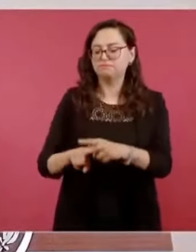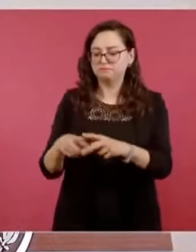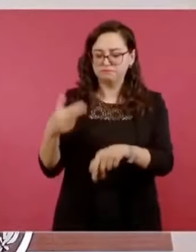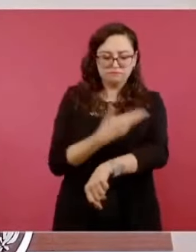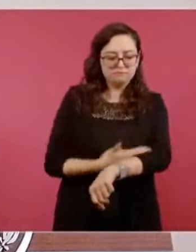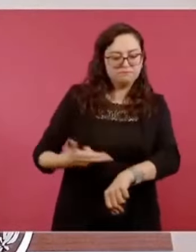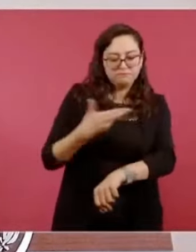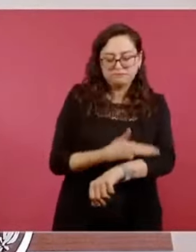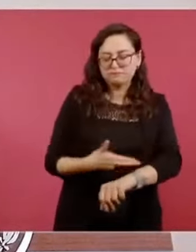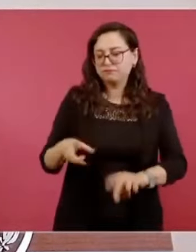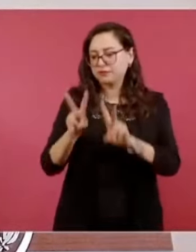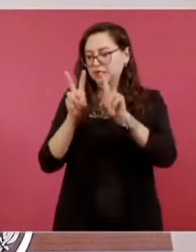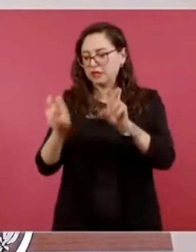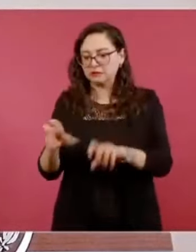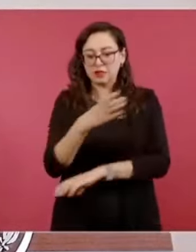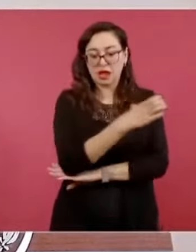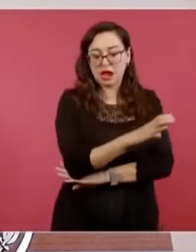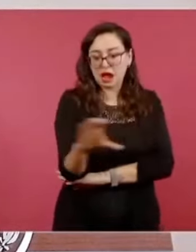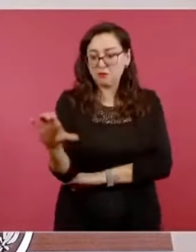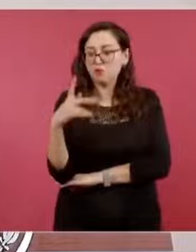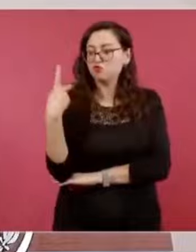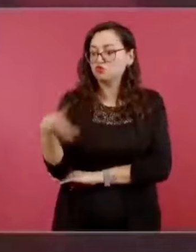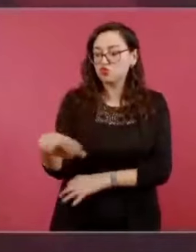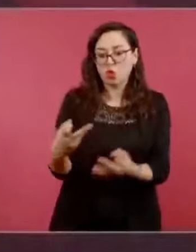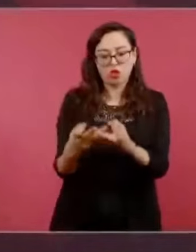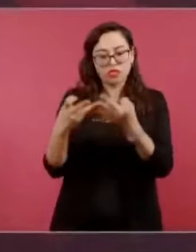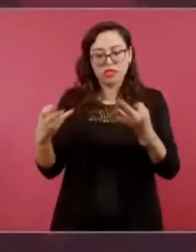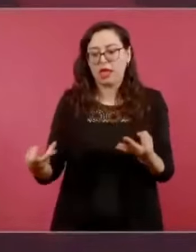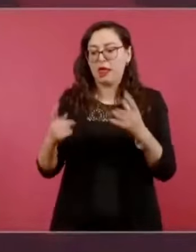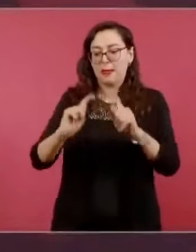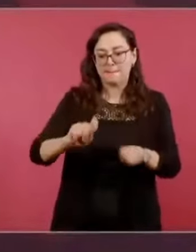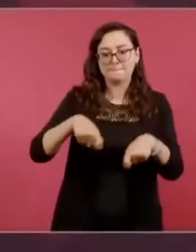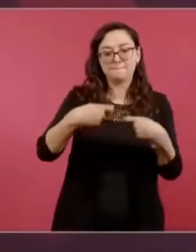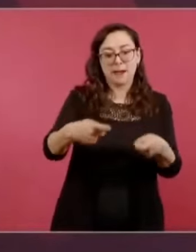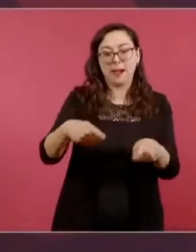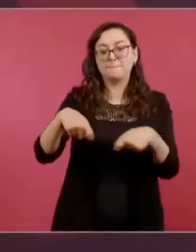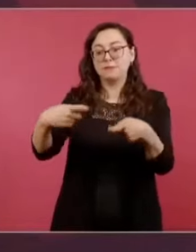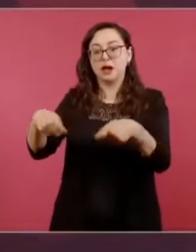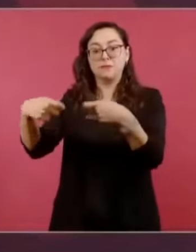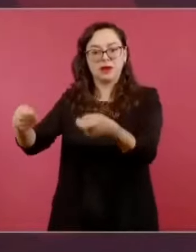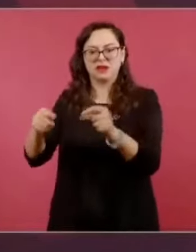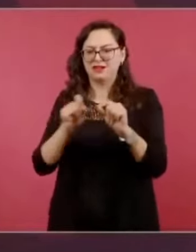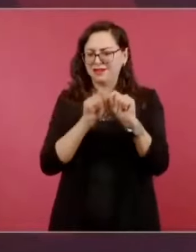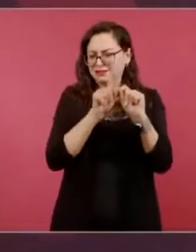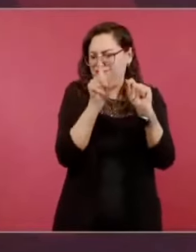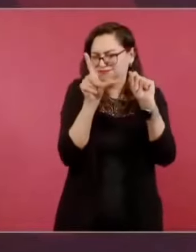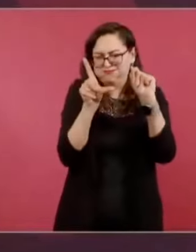Los campesinos se movilizaron en todo el país